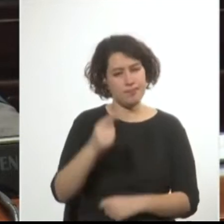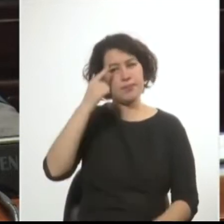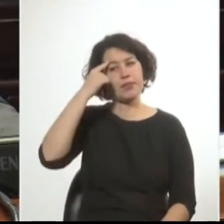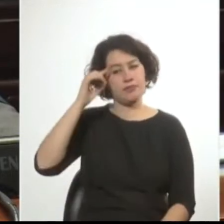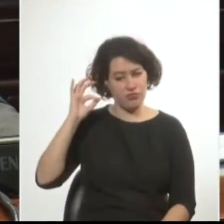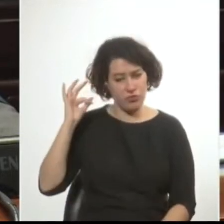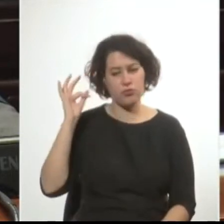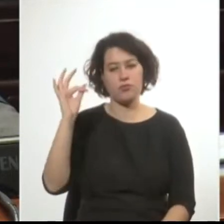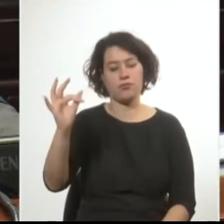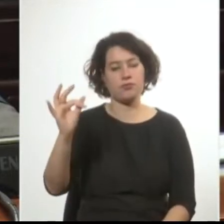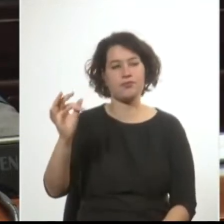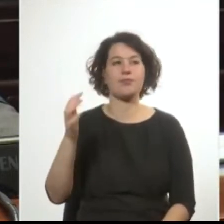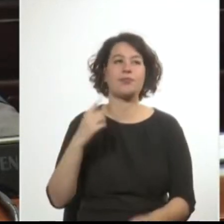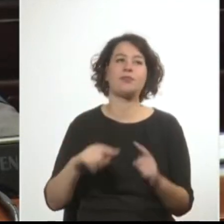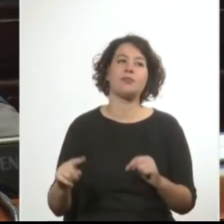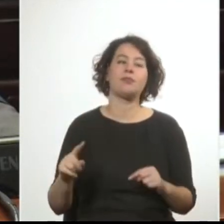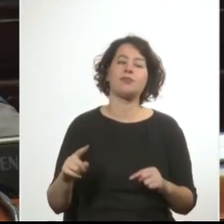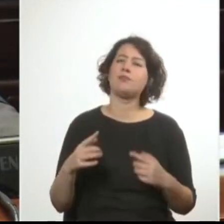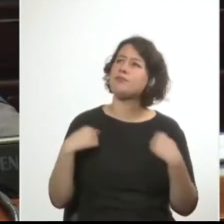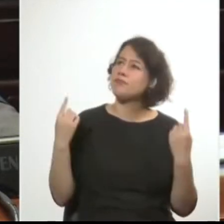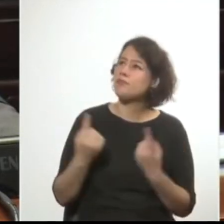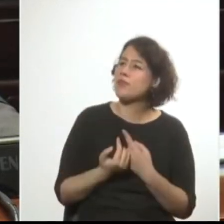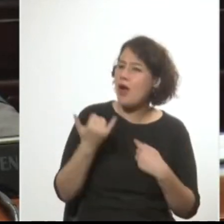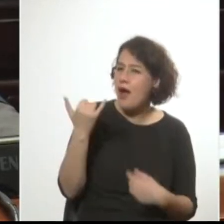Nos surge entonces la pregunta,